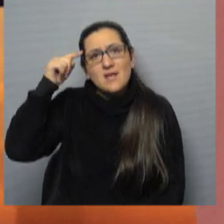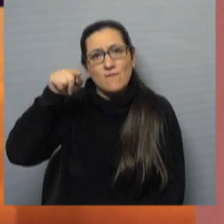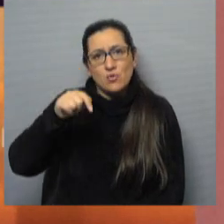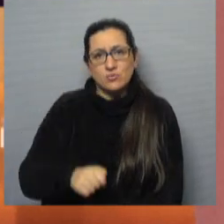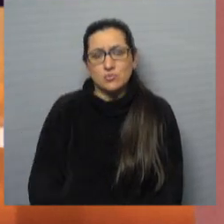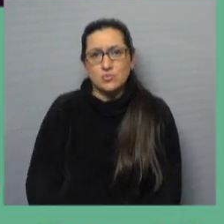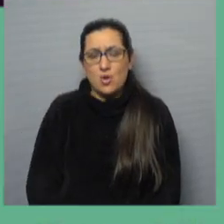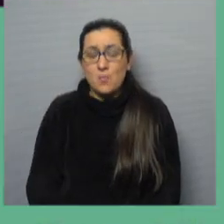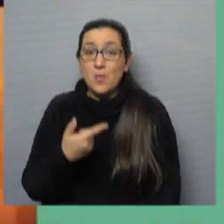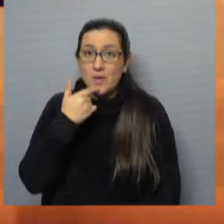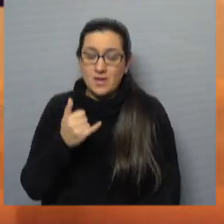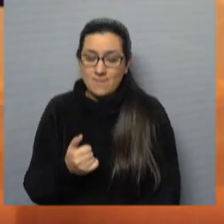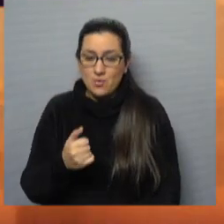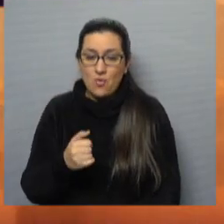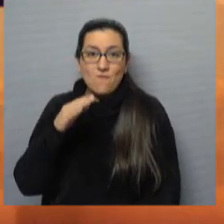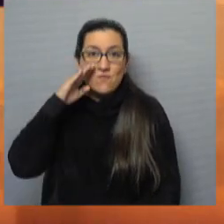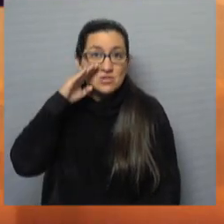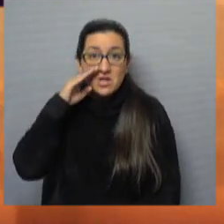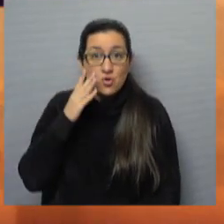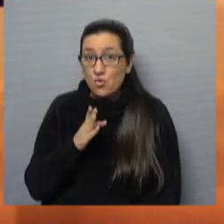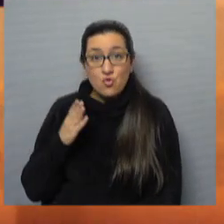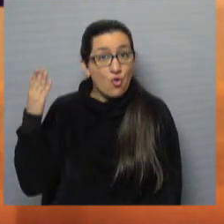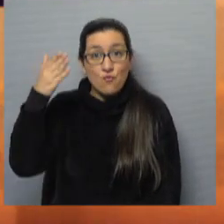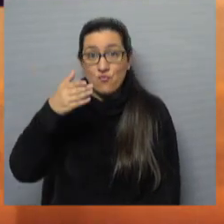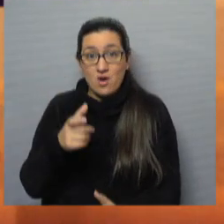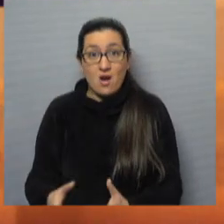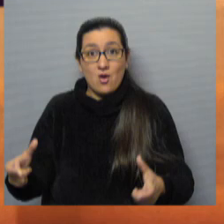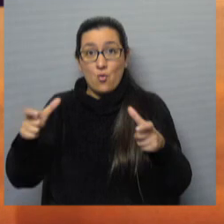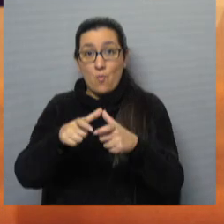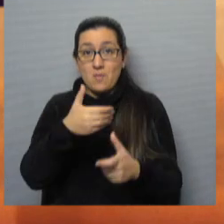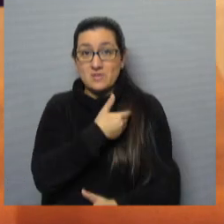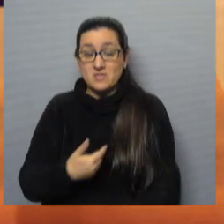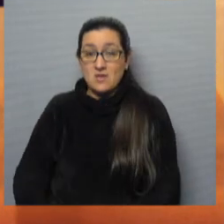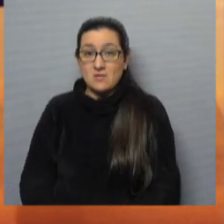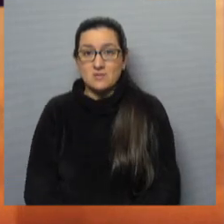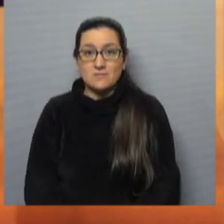otras cosas, por ejemplo, Bolsonaro no fue a esta cumbre de presidentes.